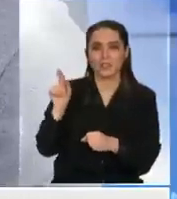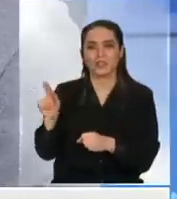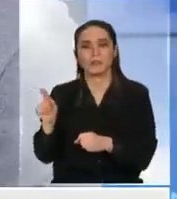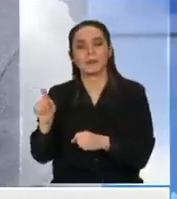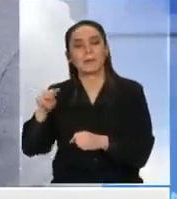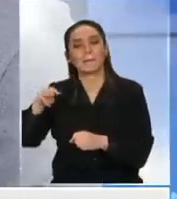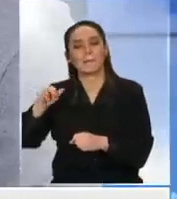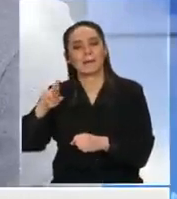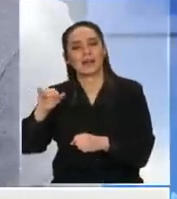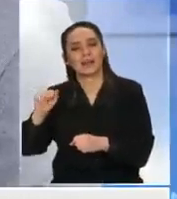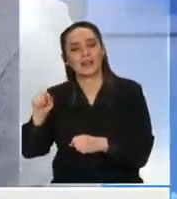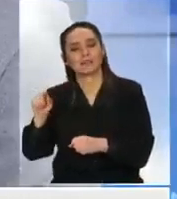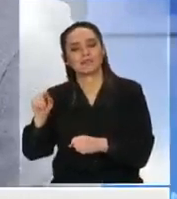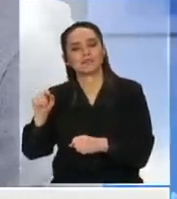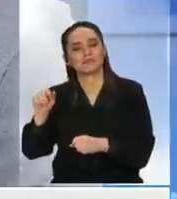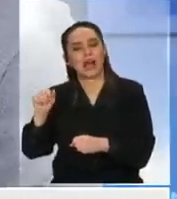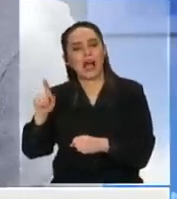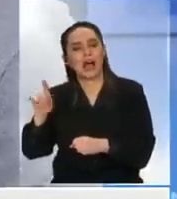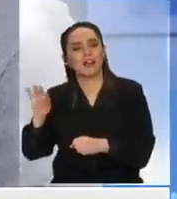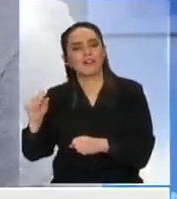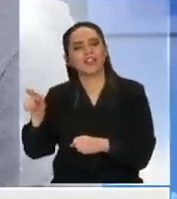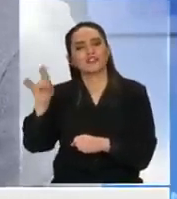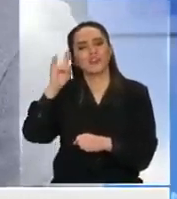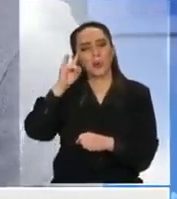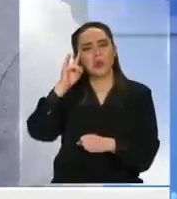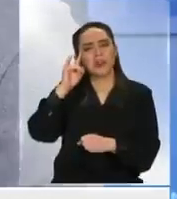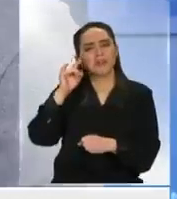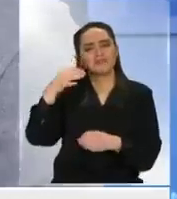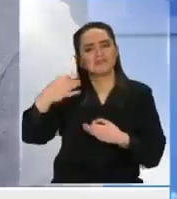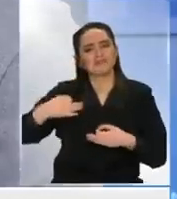y ella recuerdan perfectamente que eso lo escribió